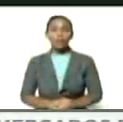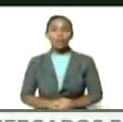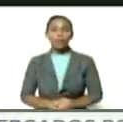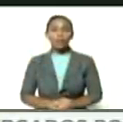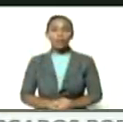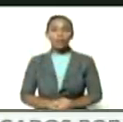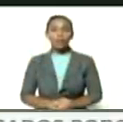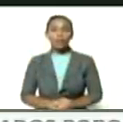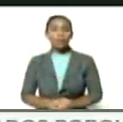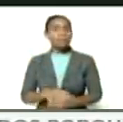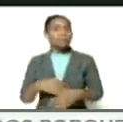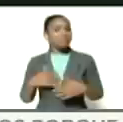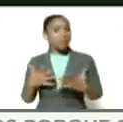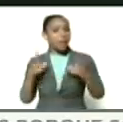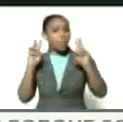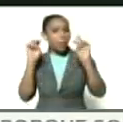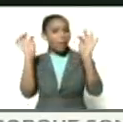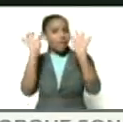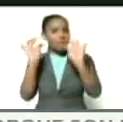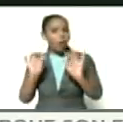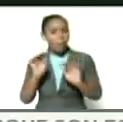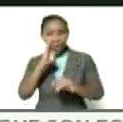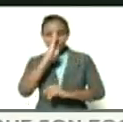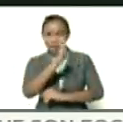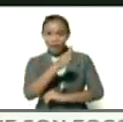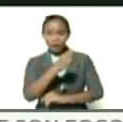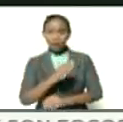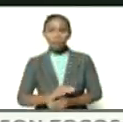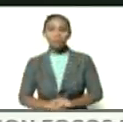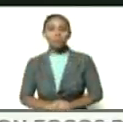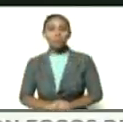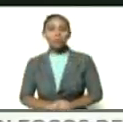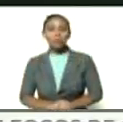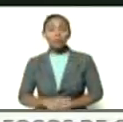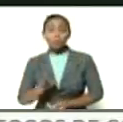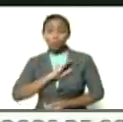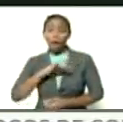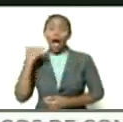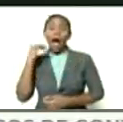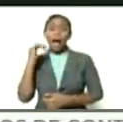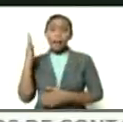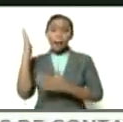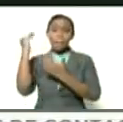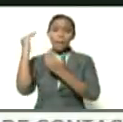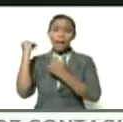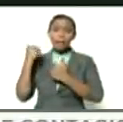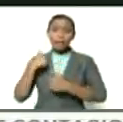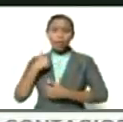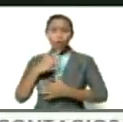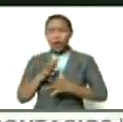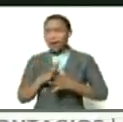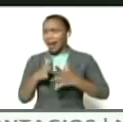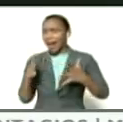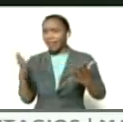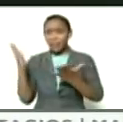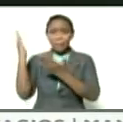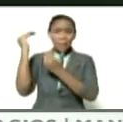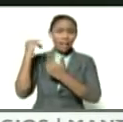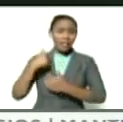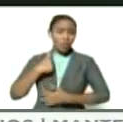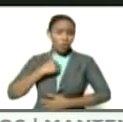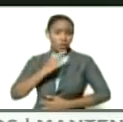en el nuevo formato directo tengo gran esperanza en eso tengo gran esperanza